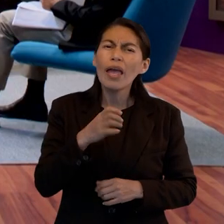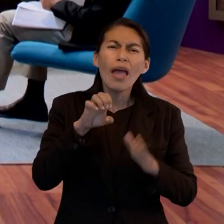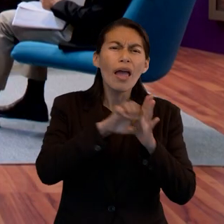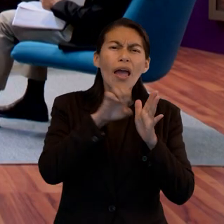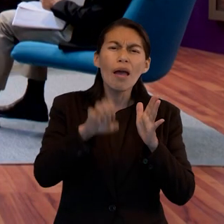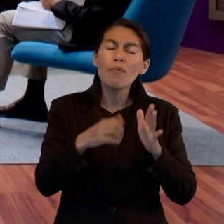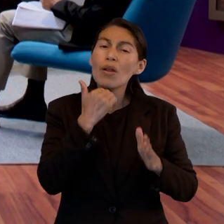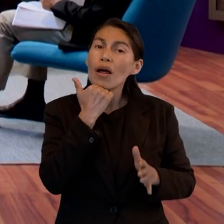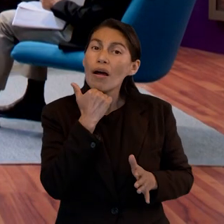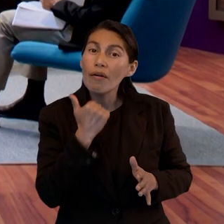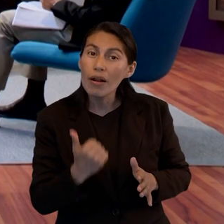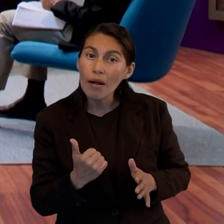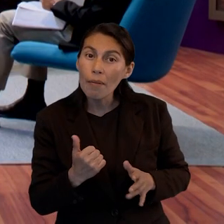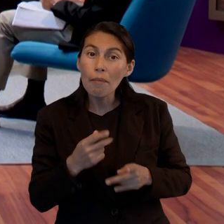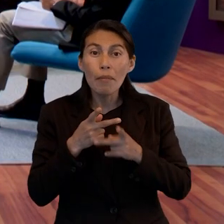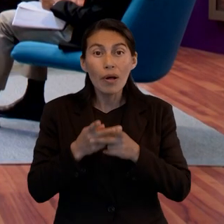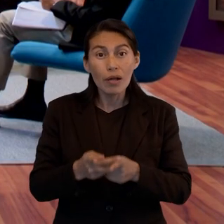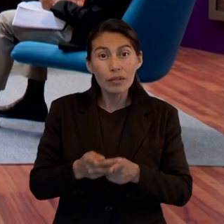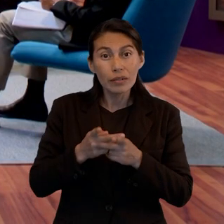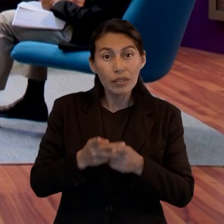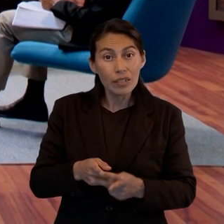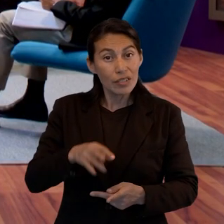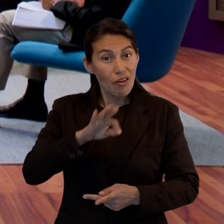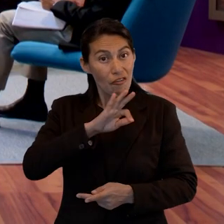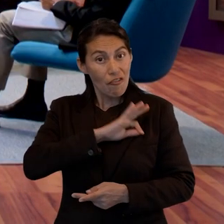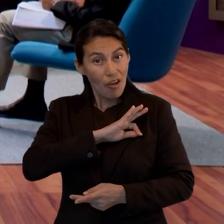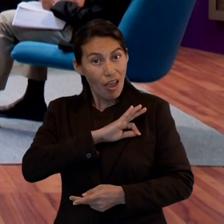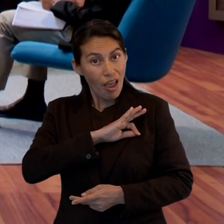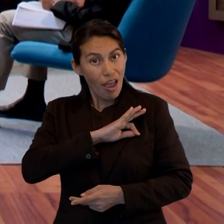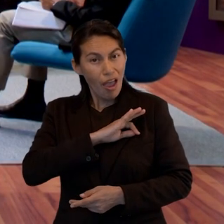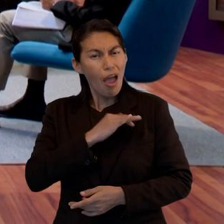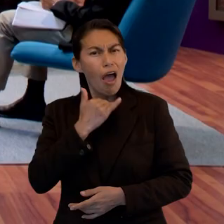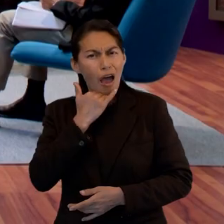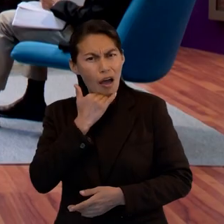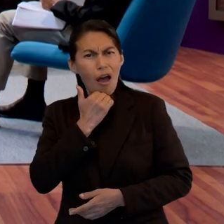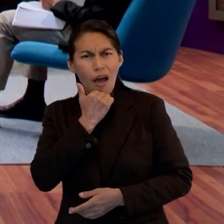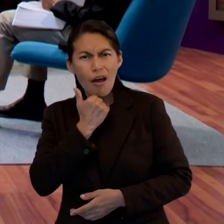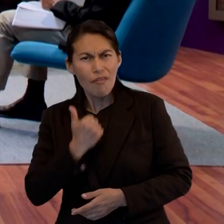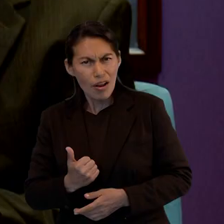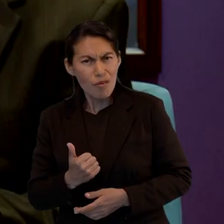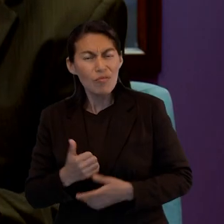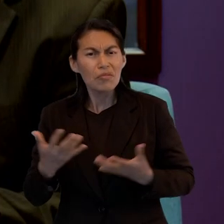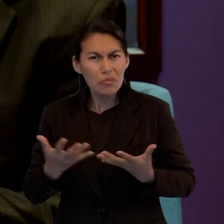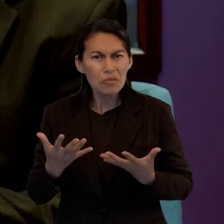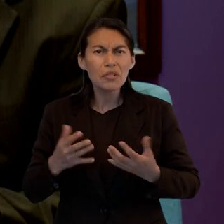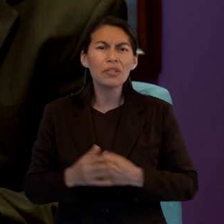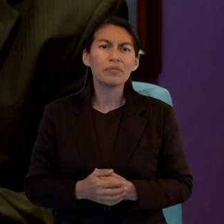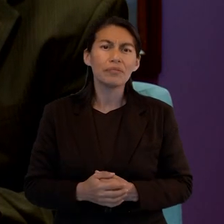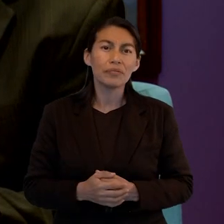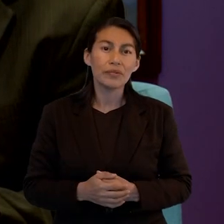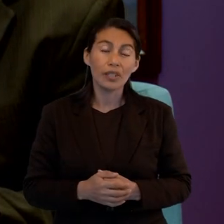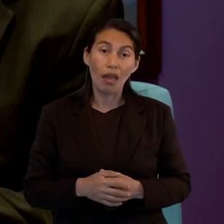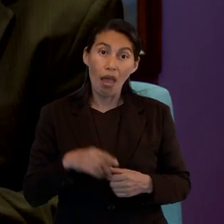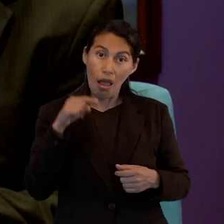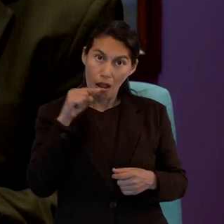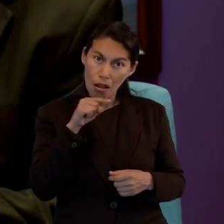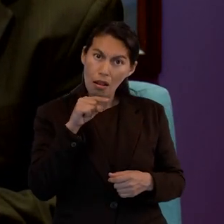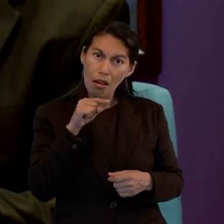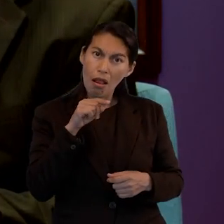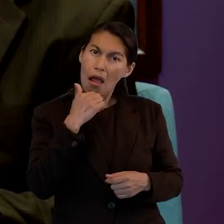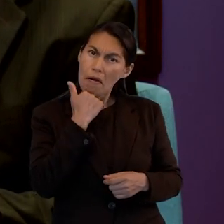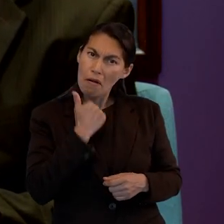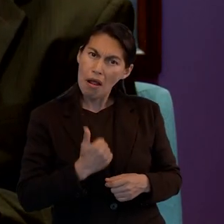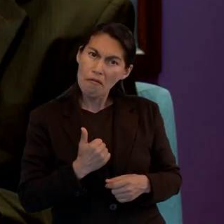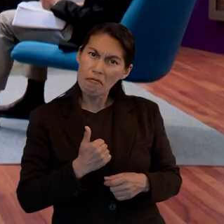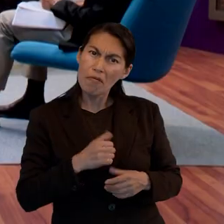paciencia y fe que tuvo que tener Abraham y lo pone allí como un ejemplo de fe y